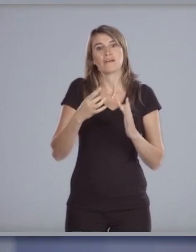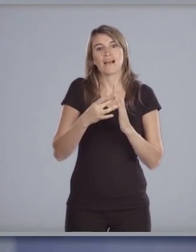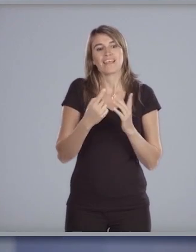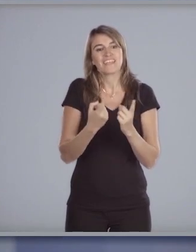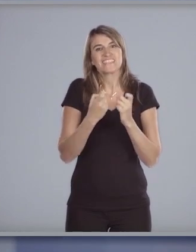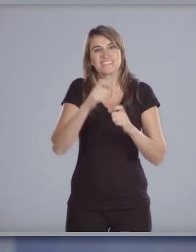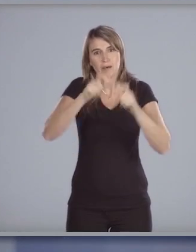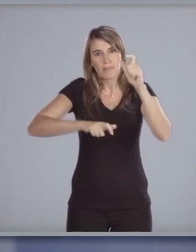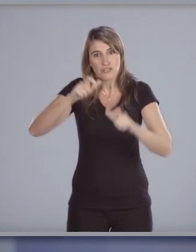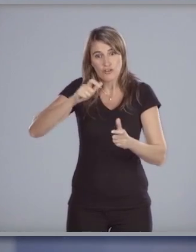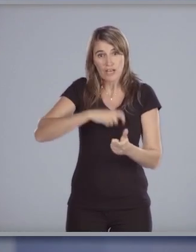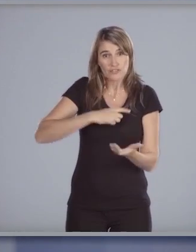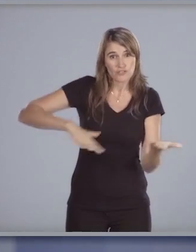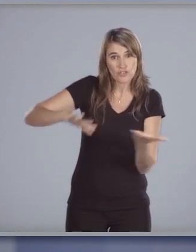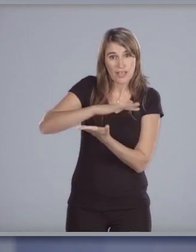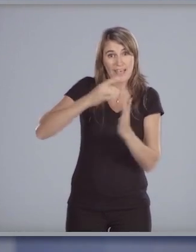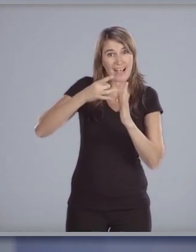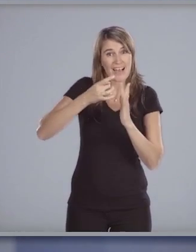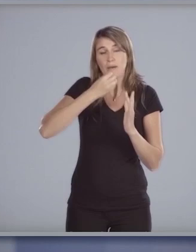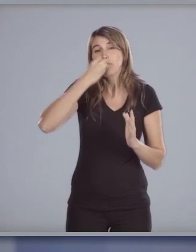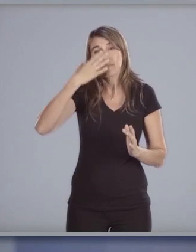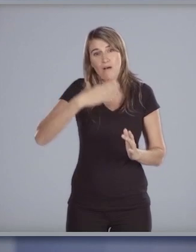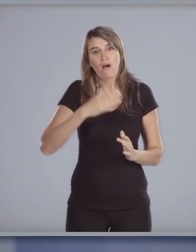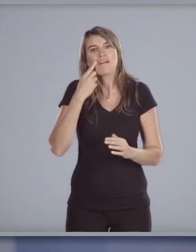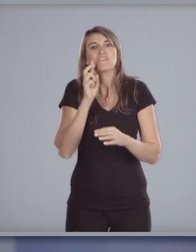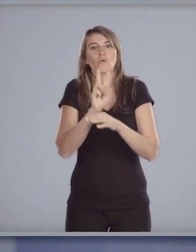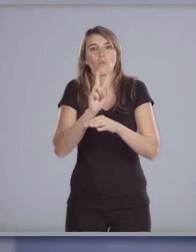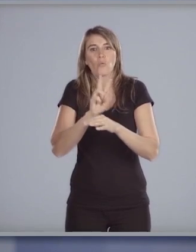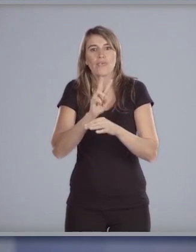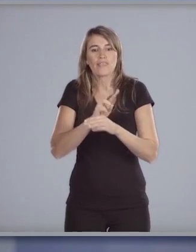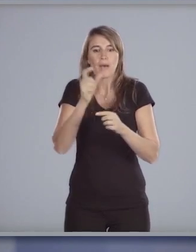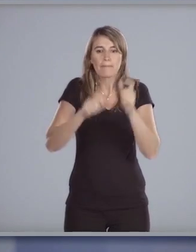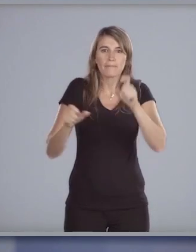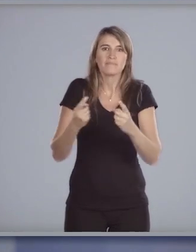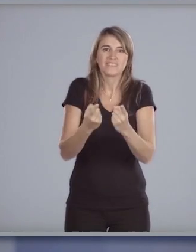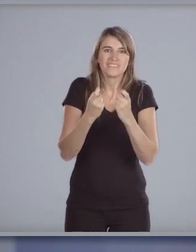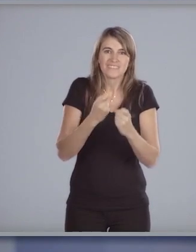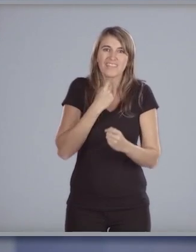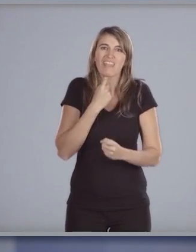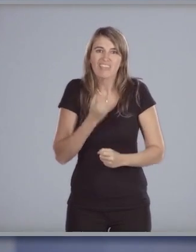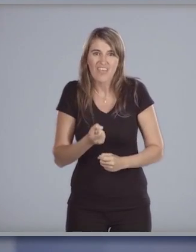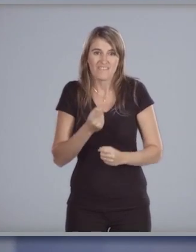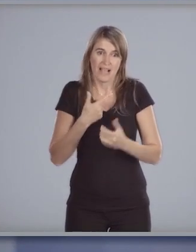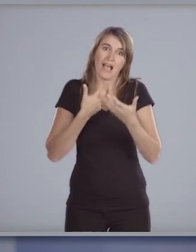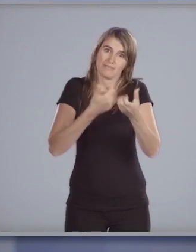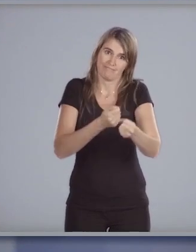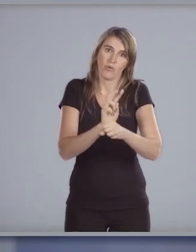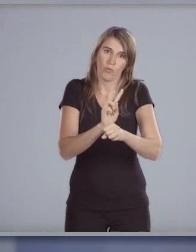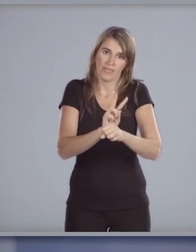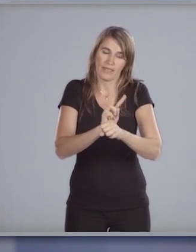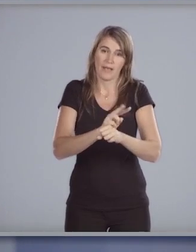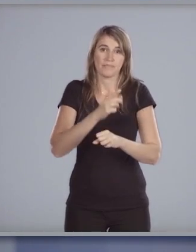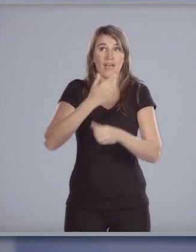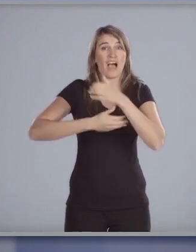de una sociedad se refleja en cómo cuida a los más vulnerables. Así como en el